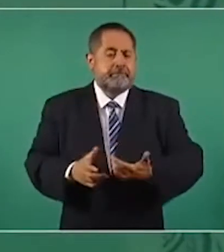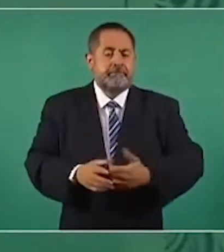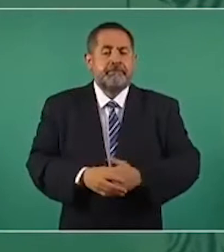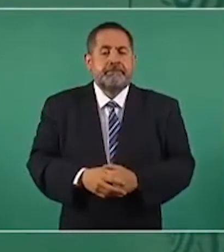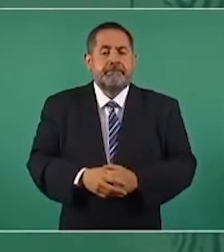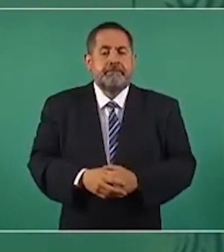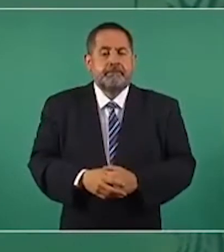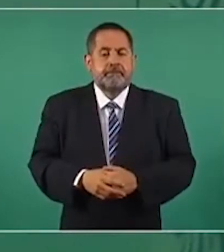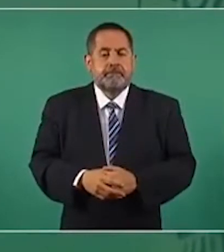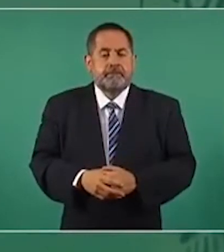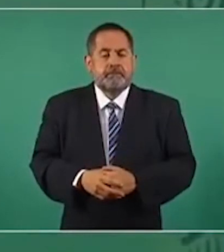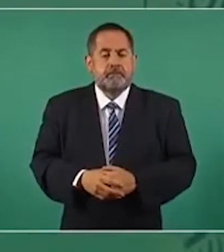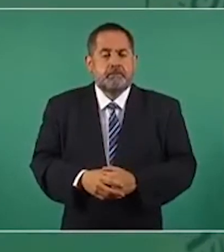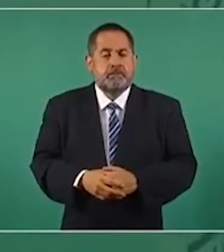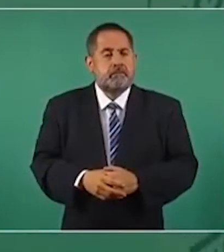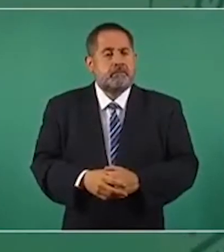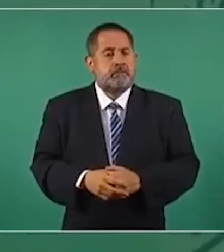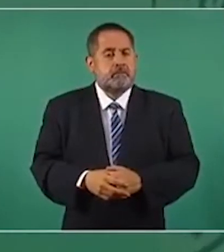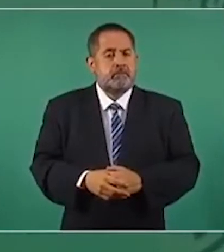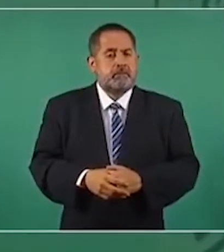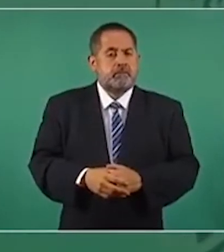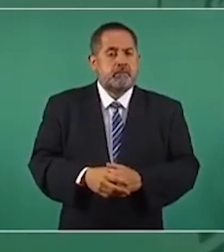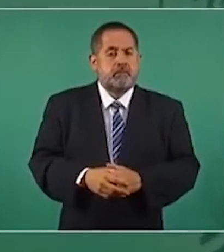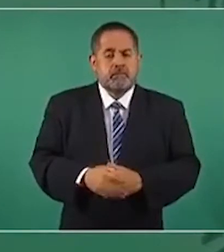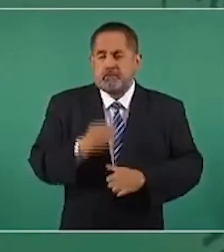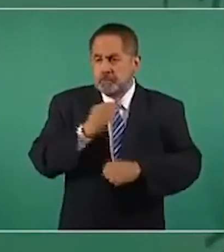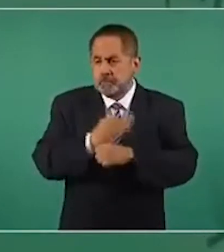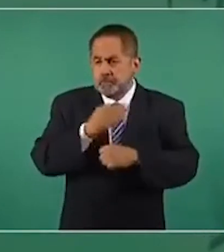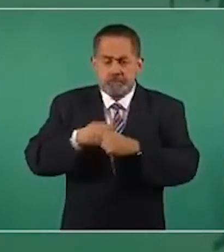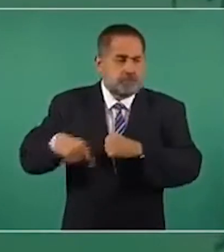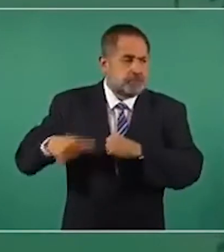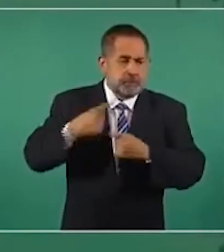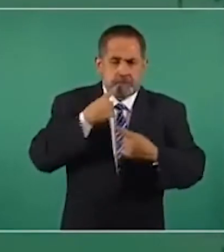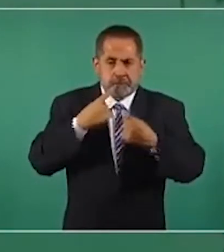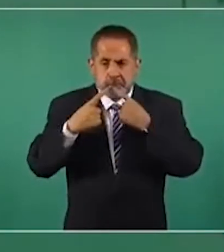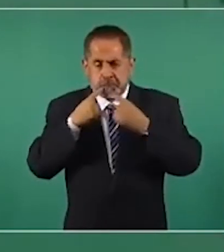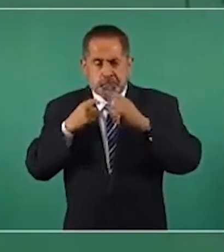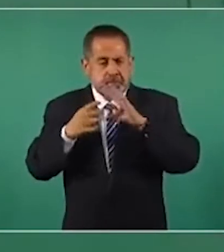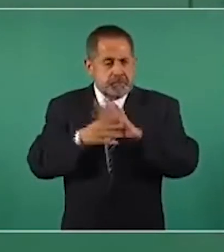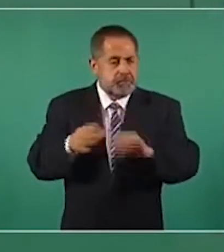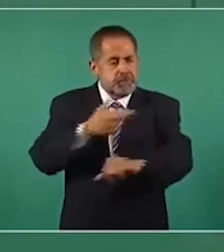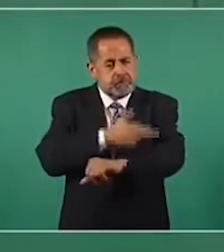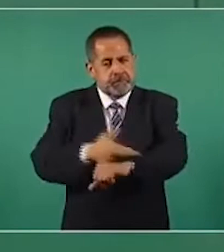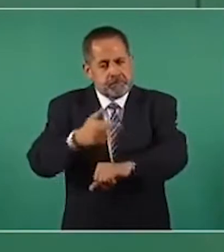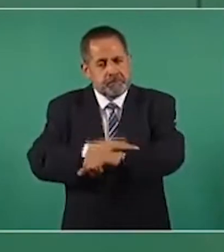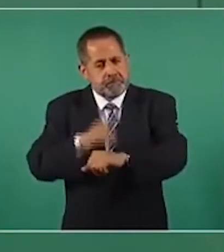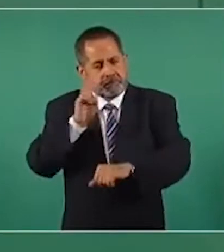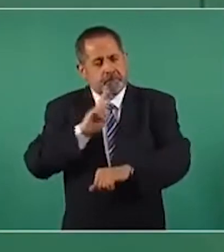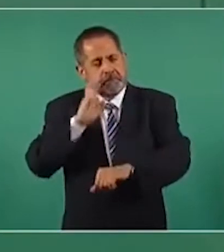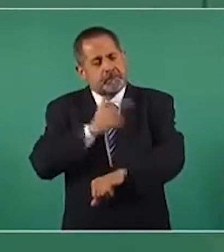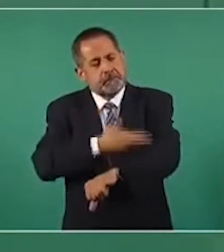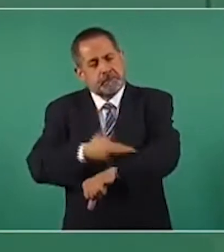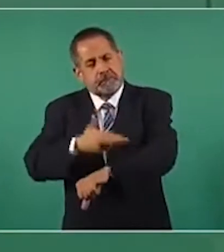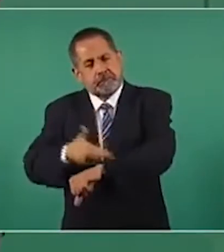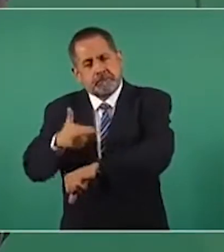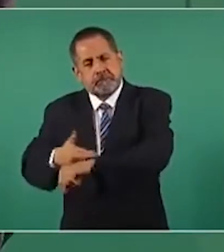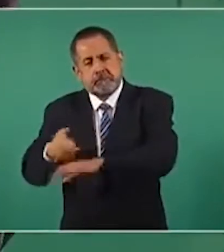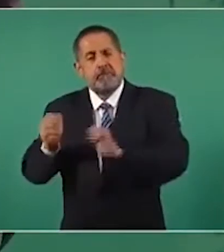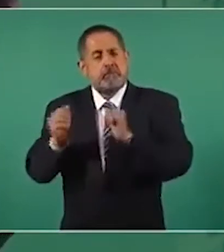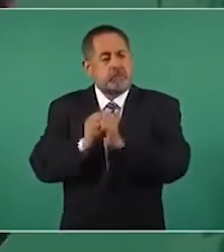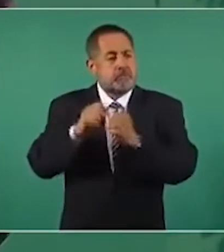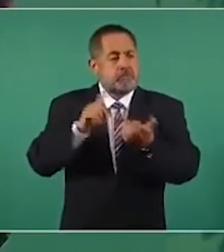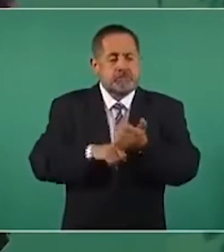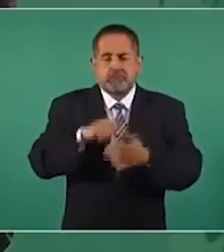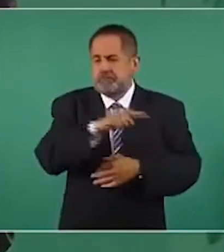Se está haciendo una gestión, un trámite con las